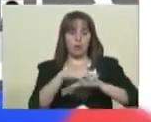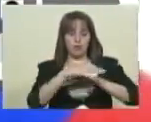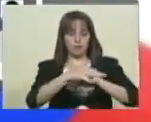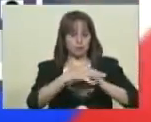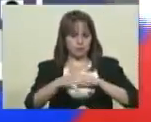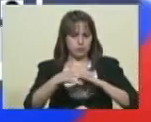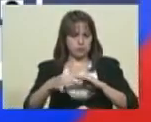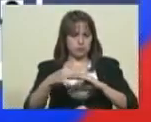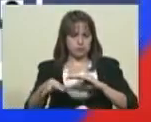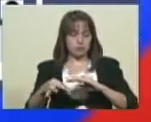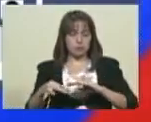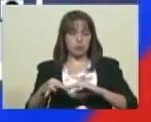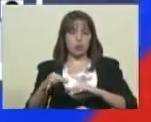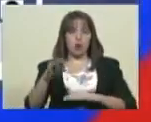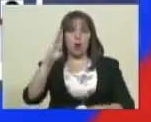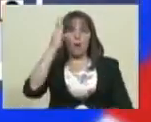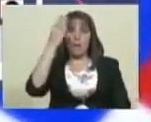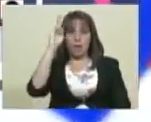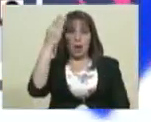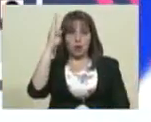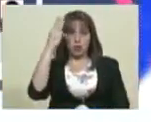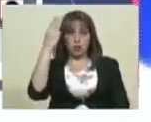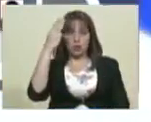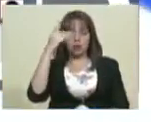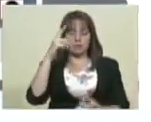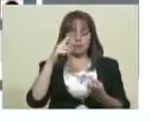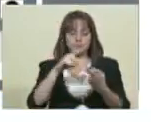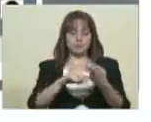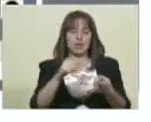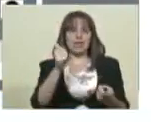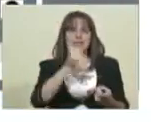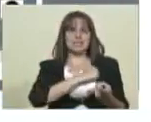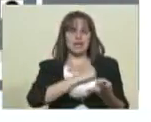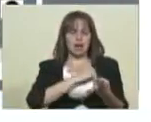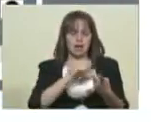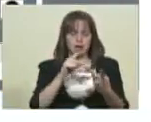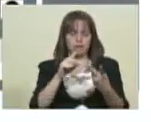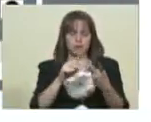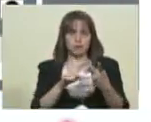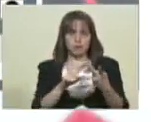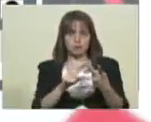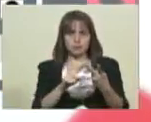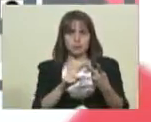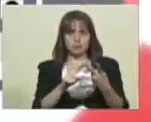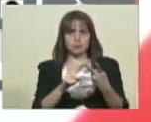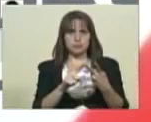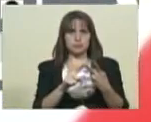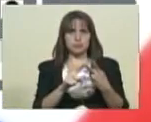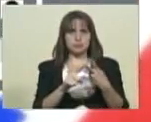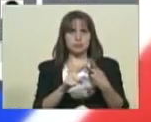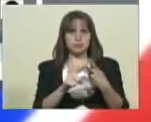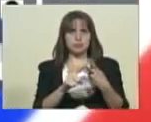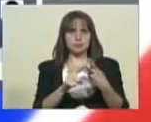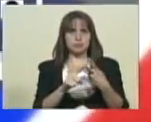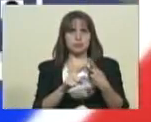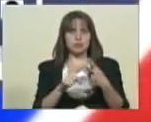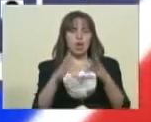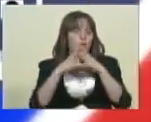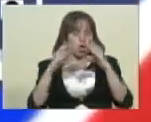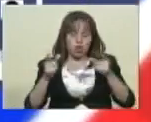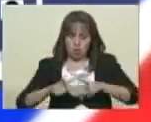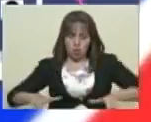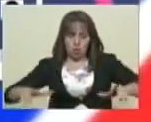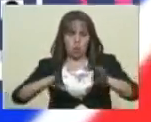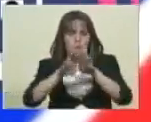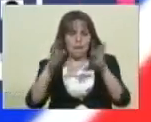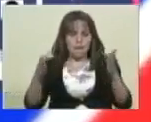Baruta, Chacao, originalmente habíamos sacado todas las mesas que estaban alrededor